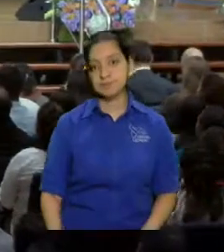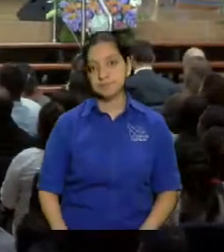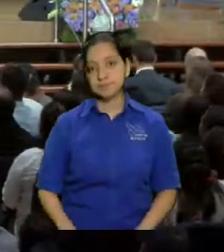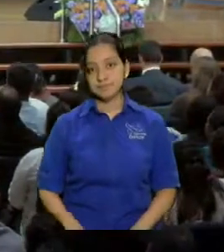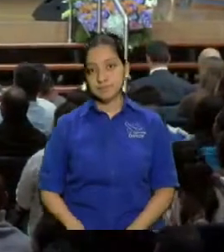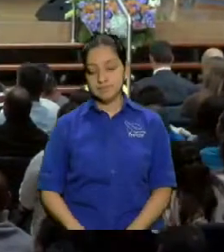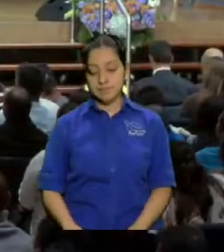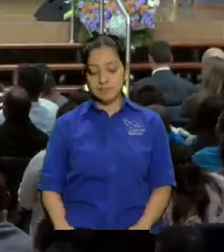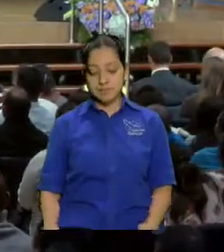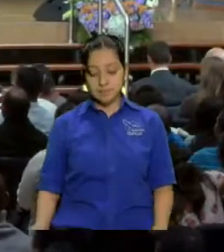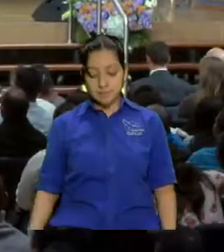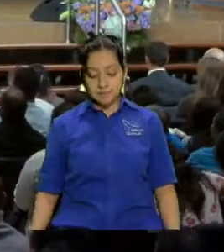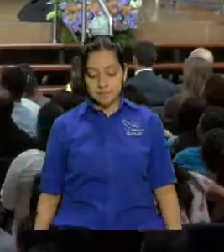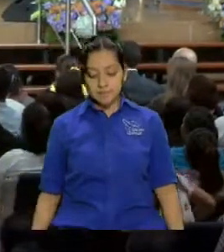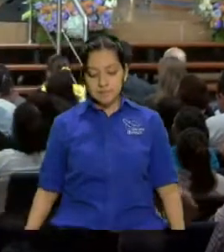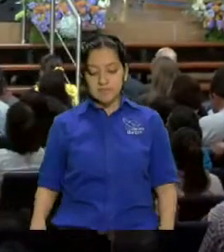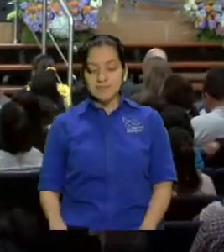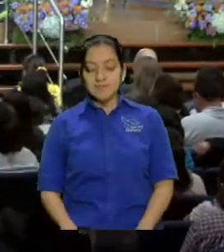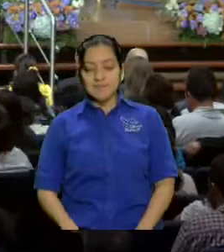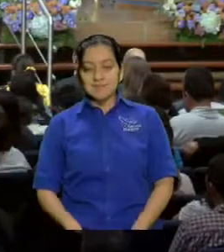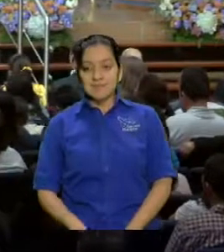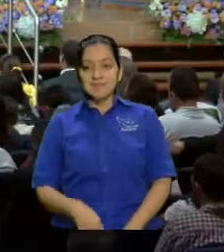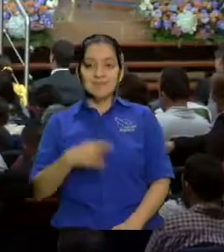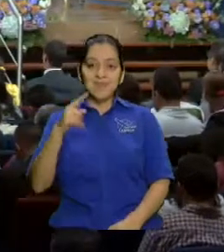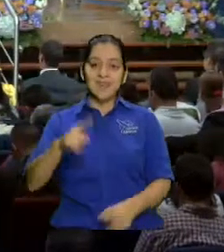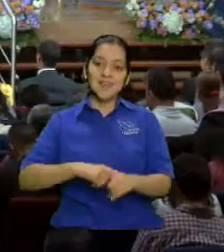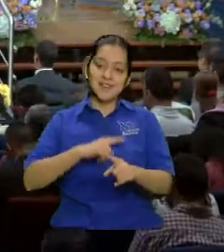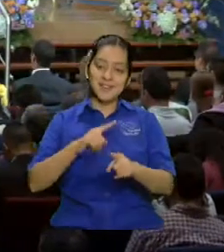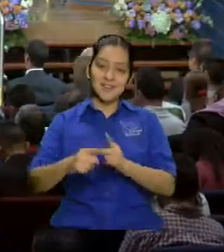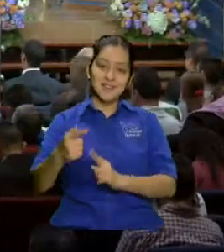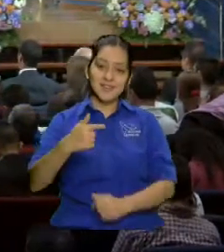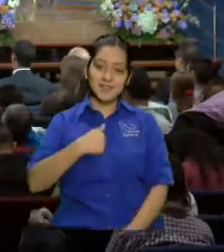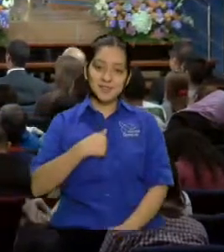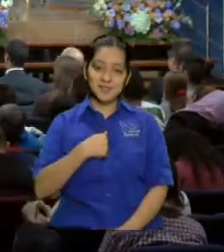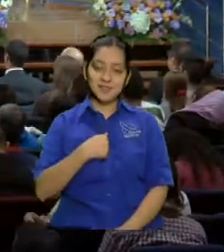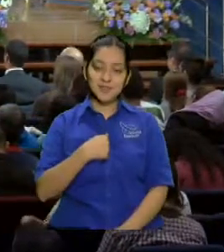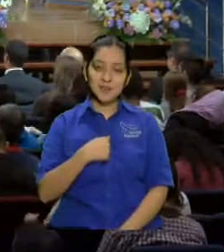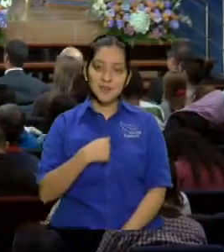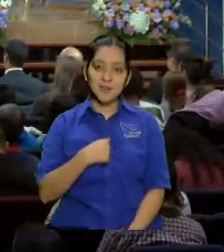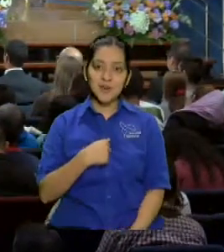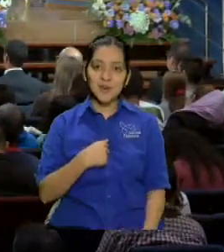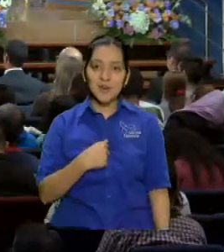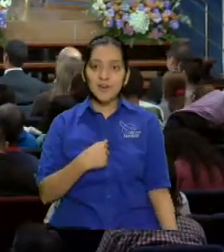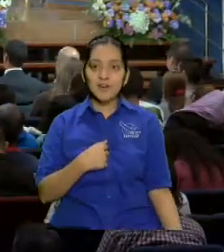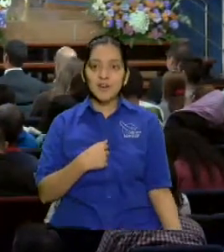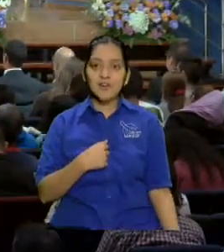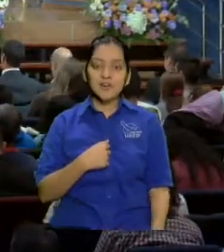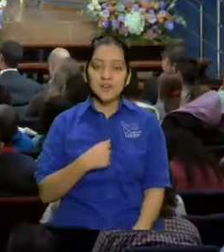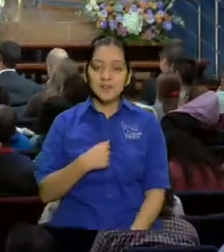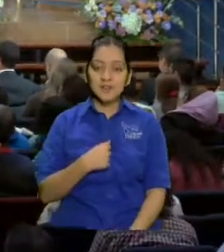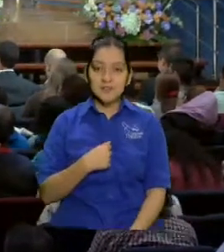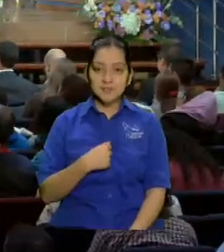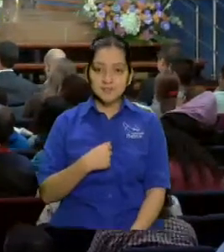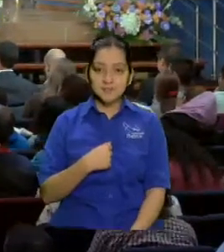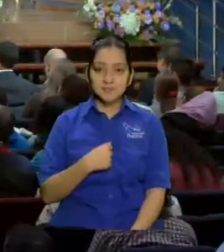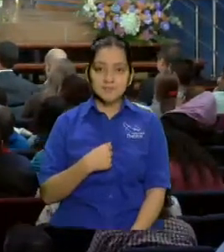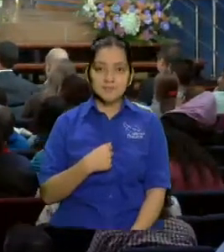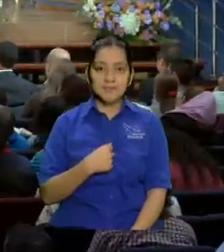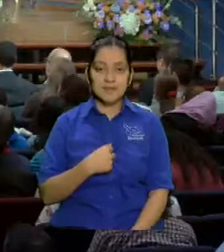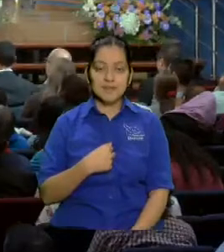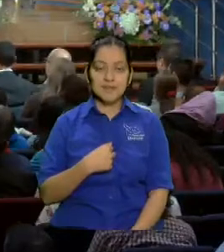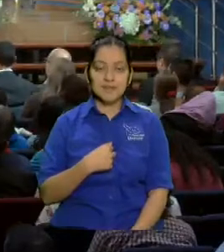ay señor aquí como que cuando paso por aquí como que me hace un poquito de feedback está bien eso no debería verdad